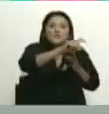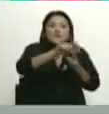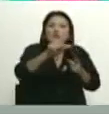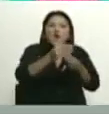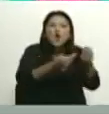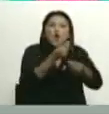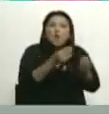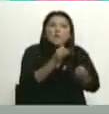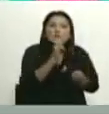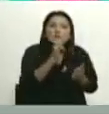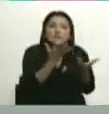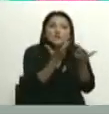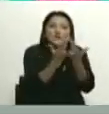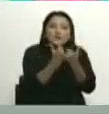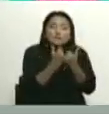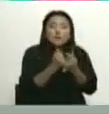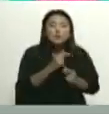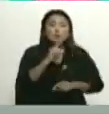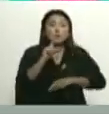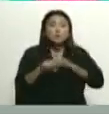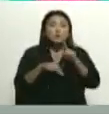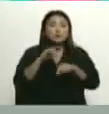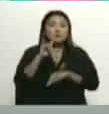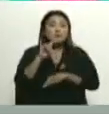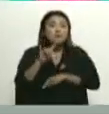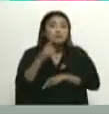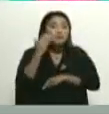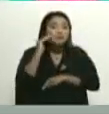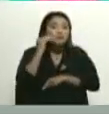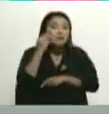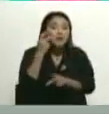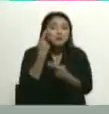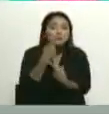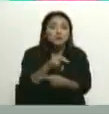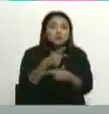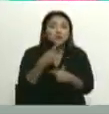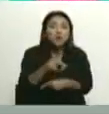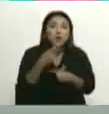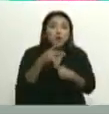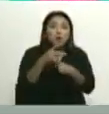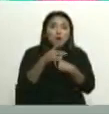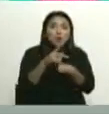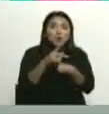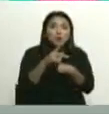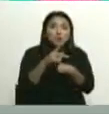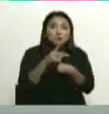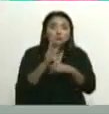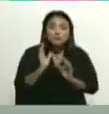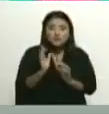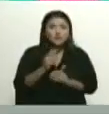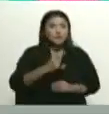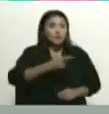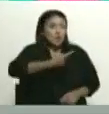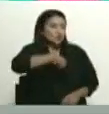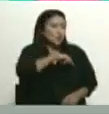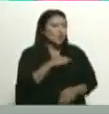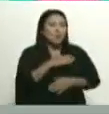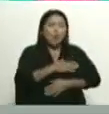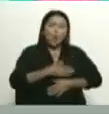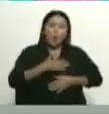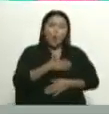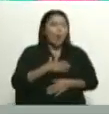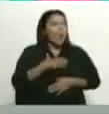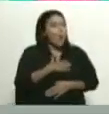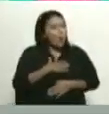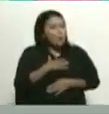por las redes sociales, compadre. Y nosotros estamos en nuestra área de confort. Un área de confort chévere.